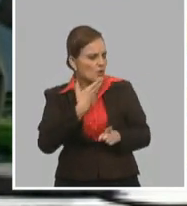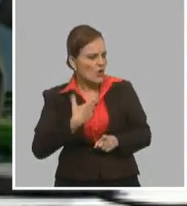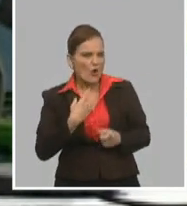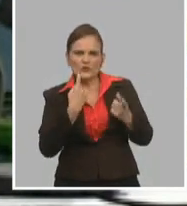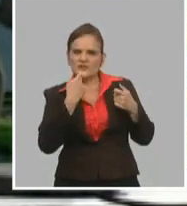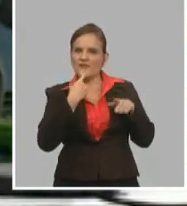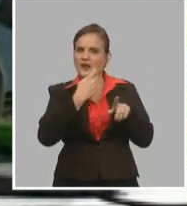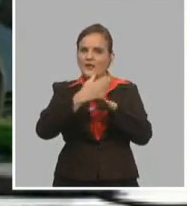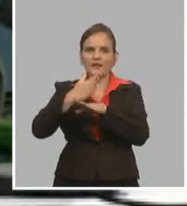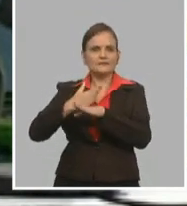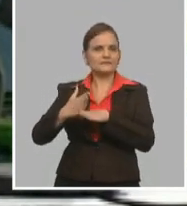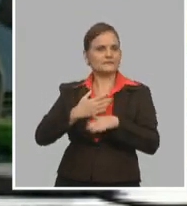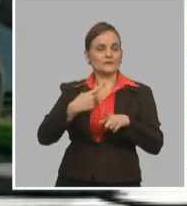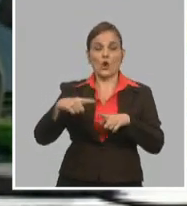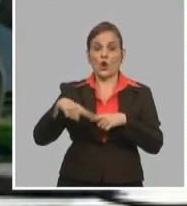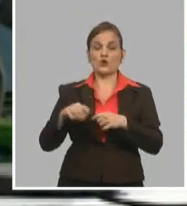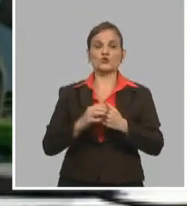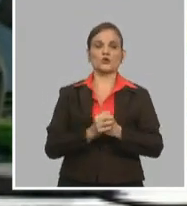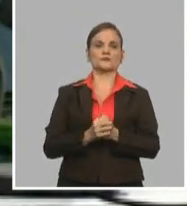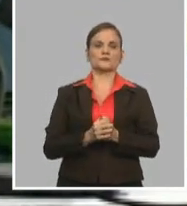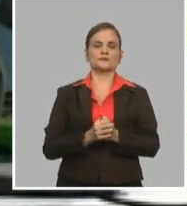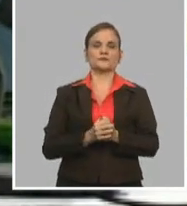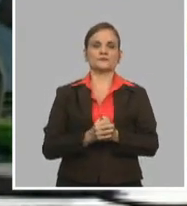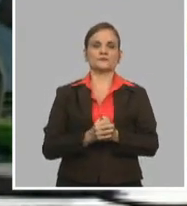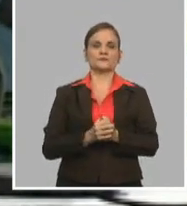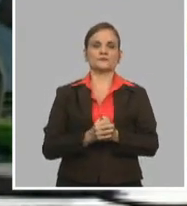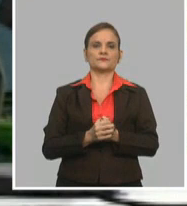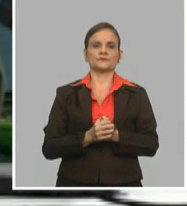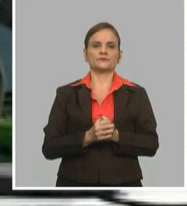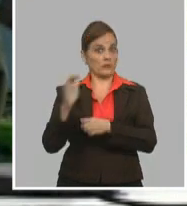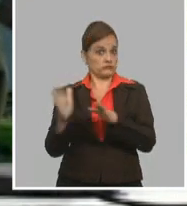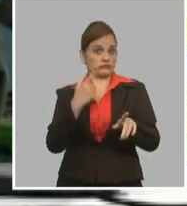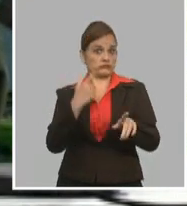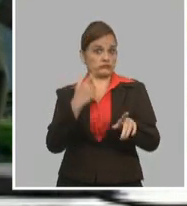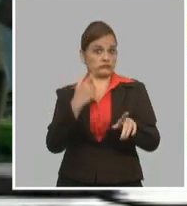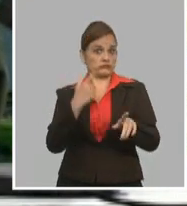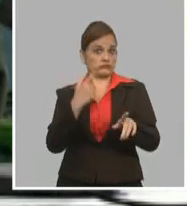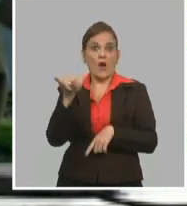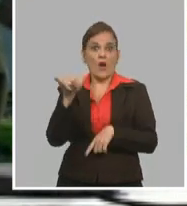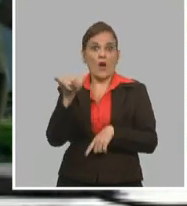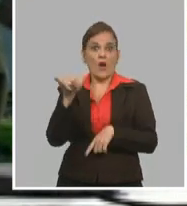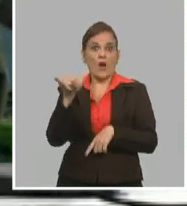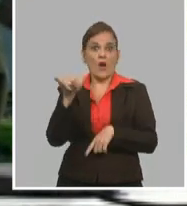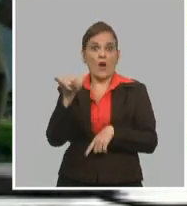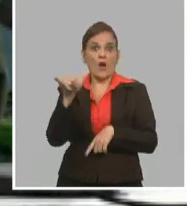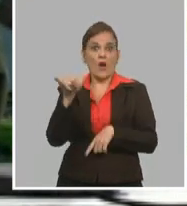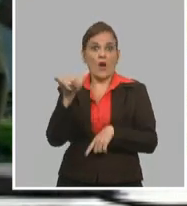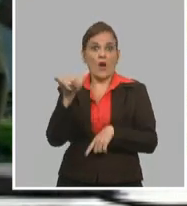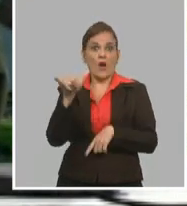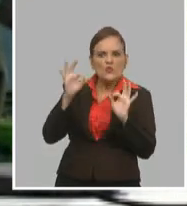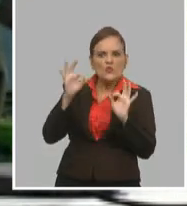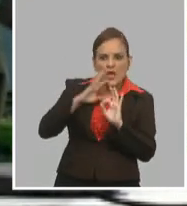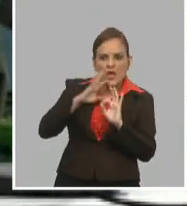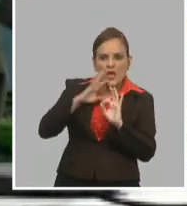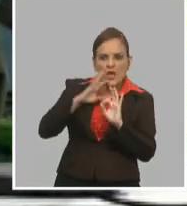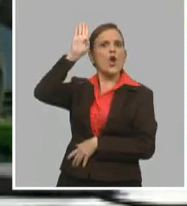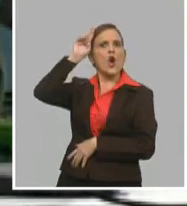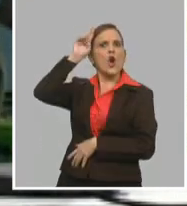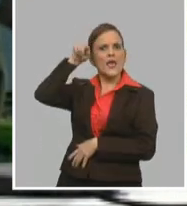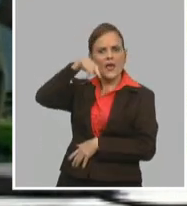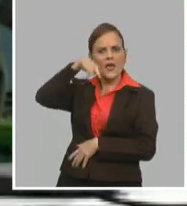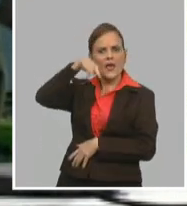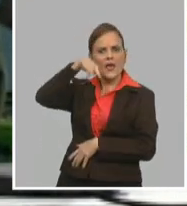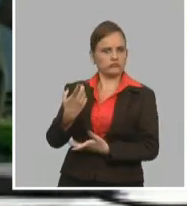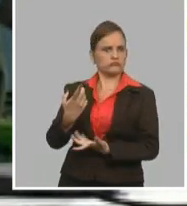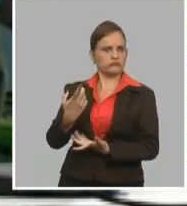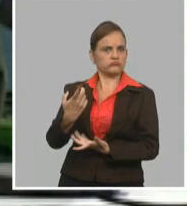la producción. Estamos diversificando el conejo, tenemos que producir conejo, se puede. Se produce con la comida propia